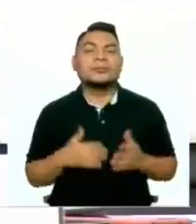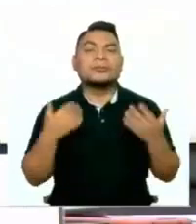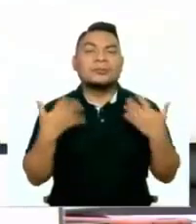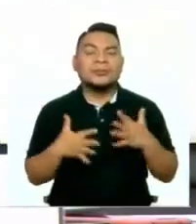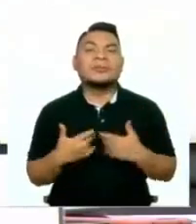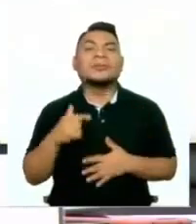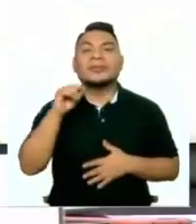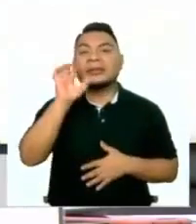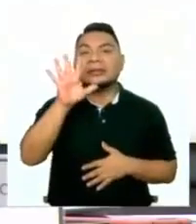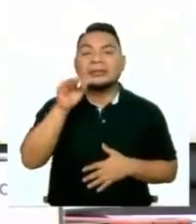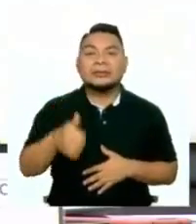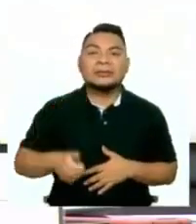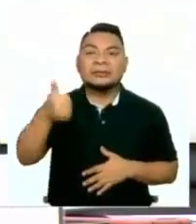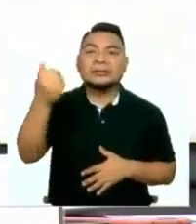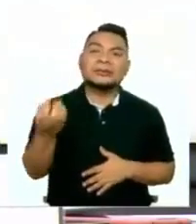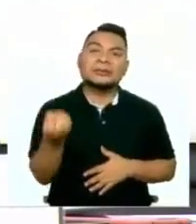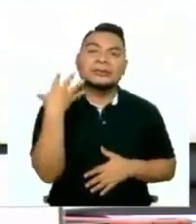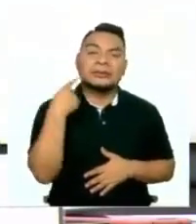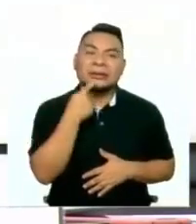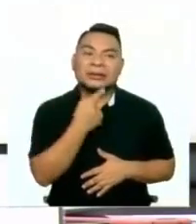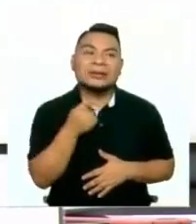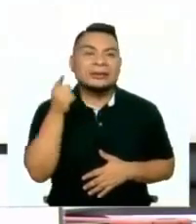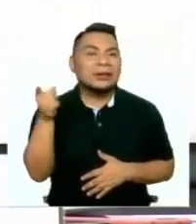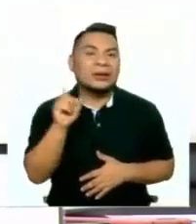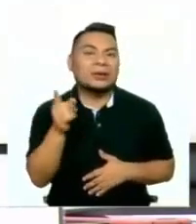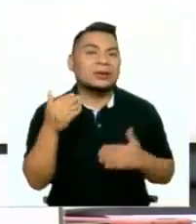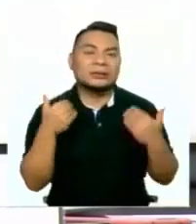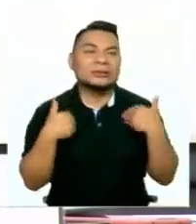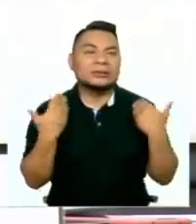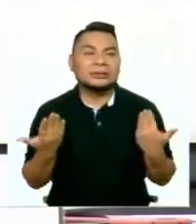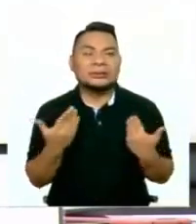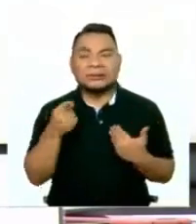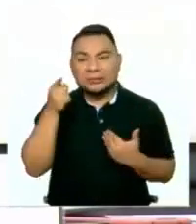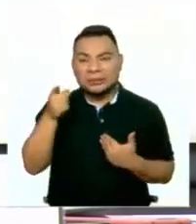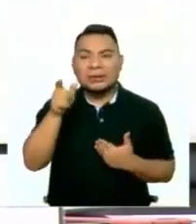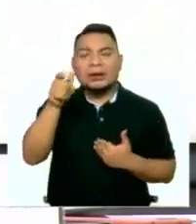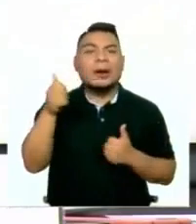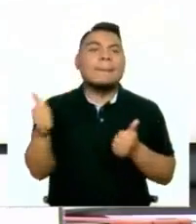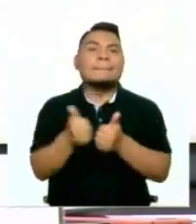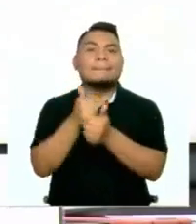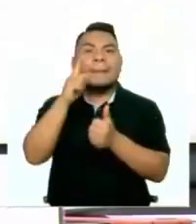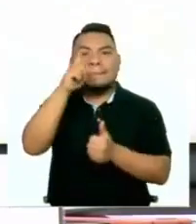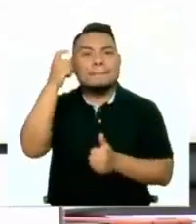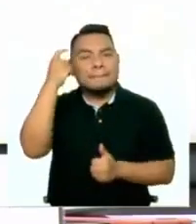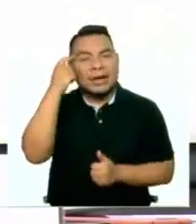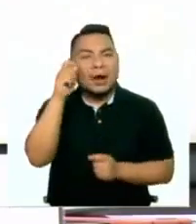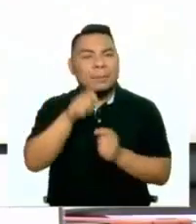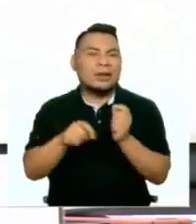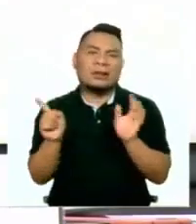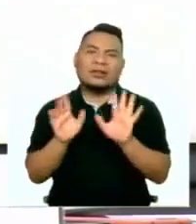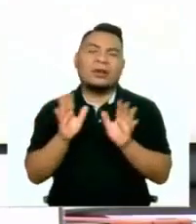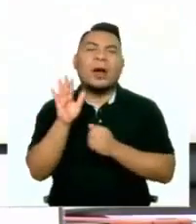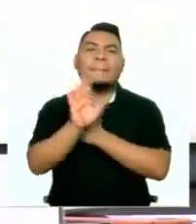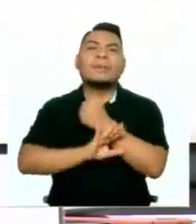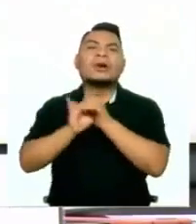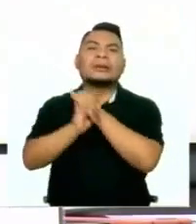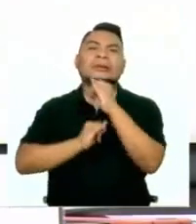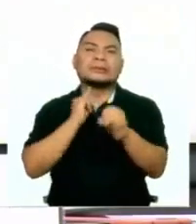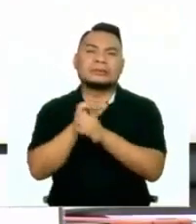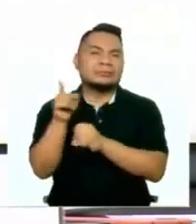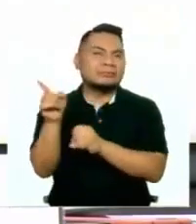son cinco autoridades que le están diciendo que él no tiene esa condición de perseguido político ni necesita protección internacional.